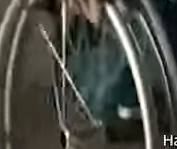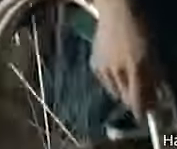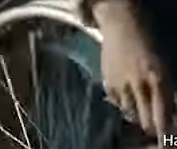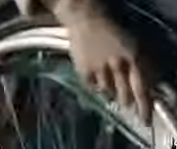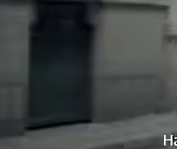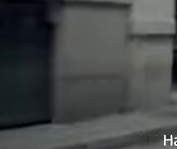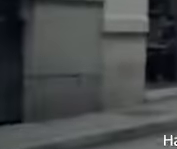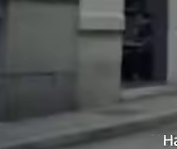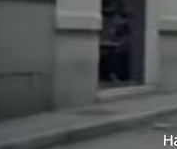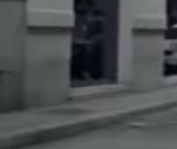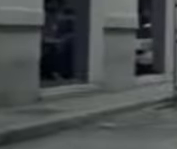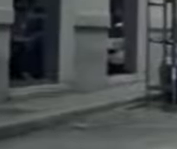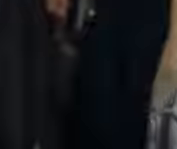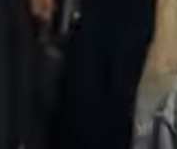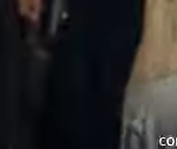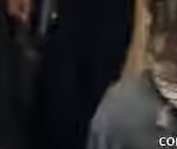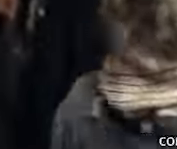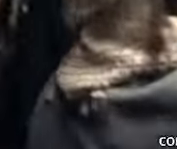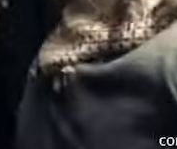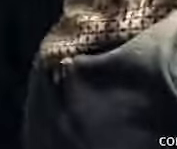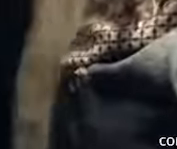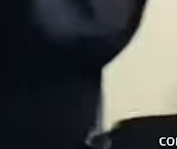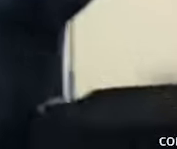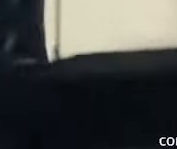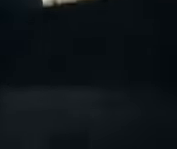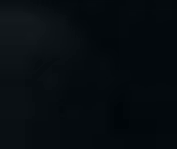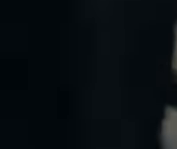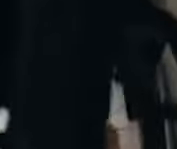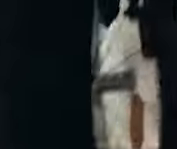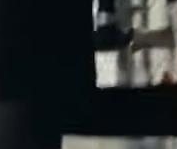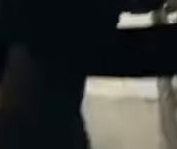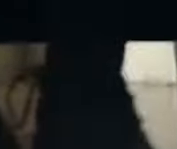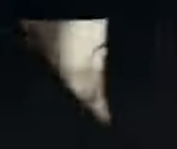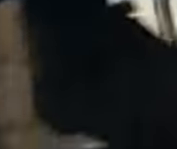hay quien elige levantarse cada día con la aspiración de ganar la partida